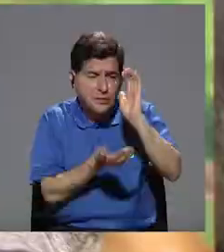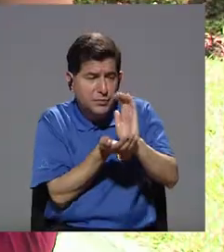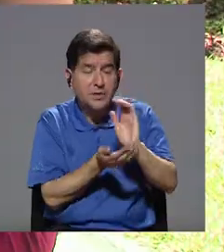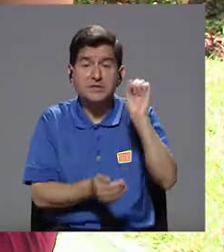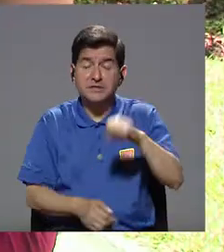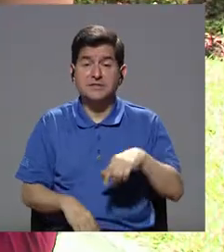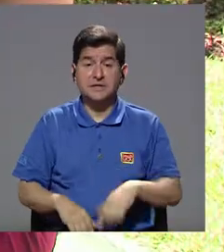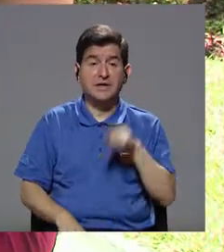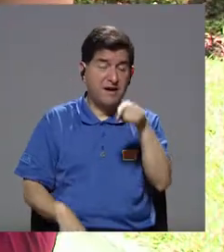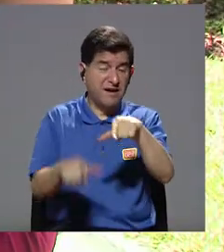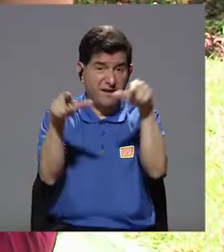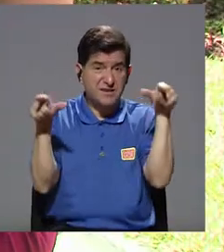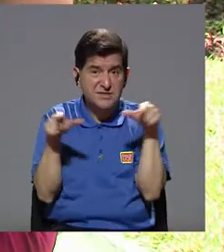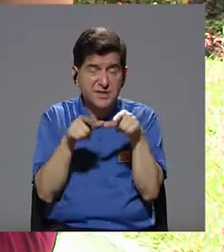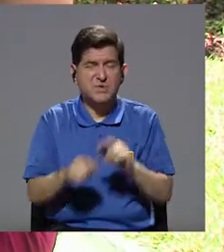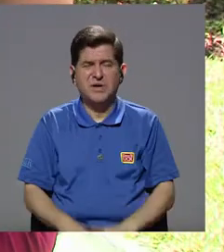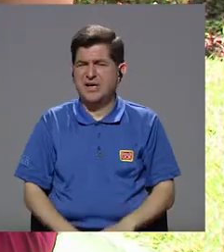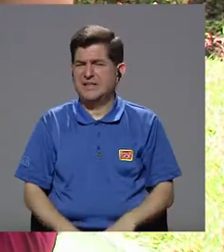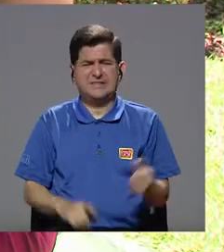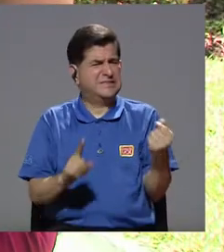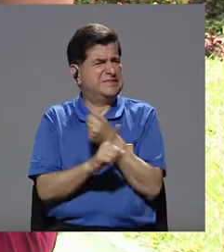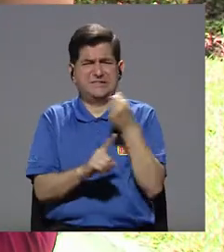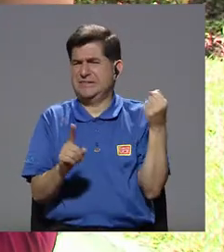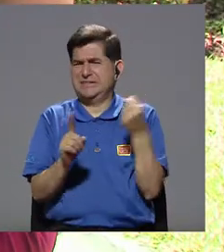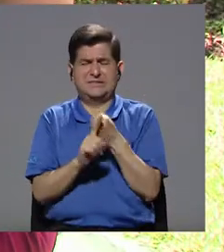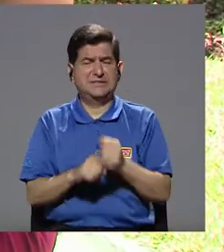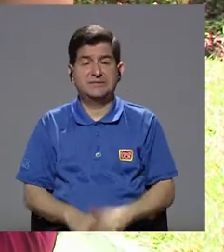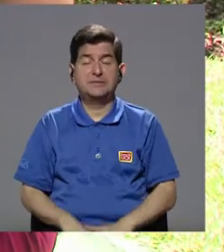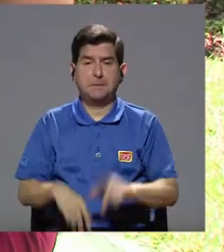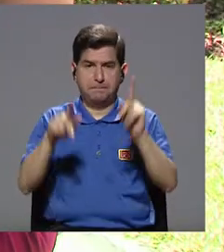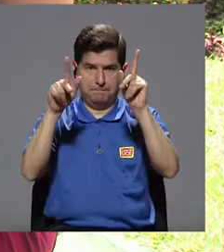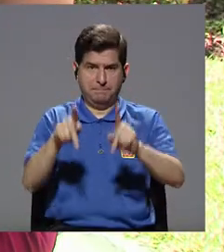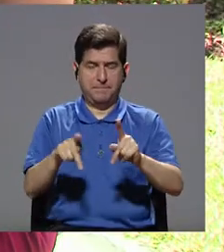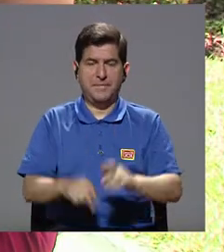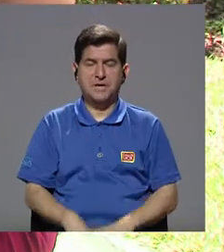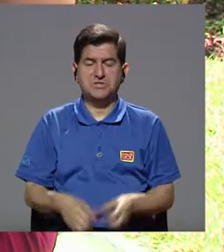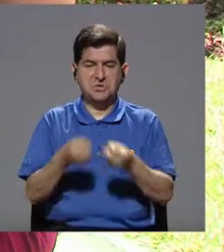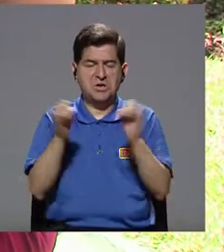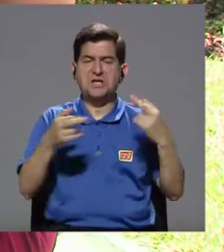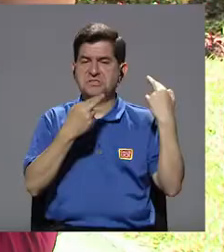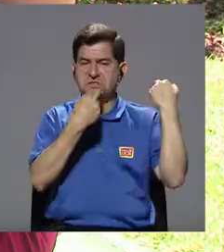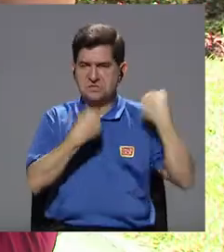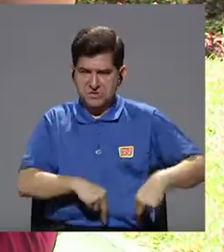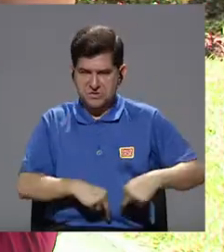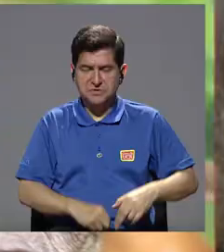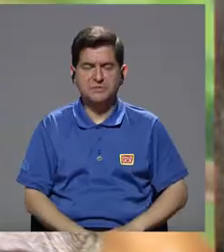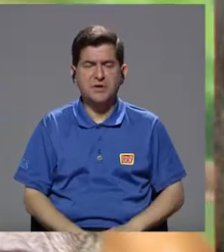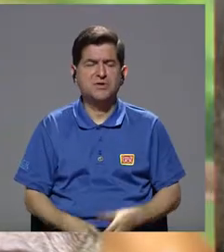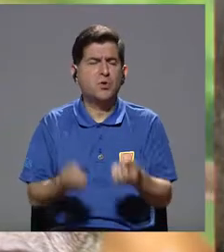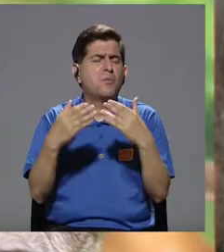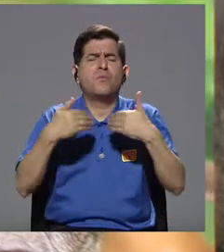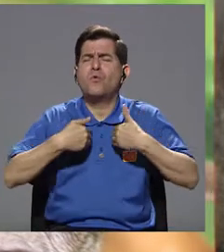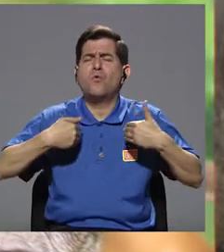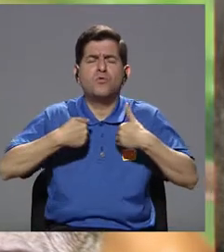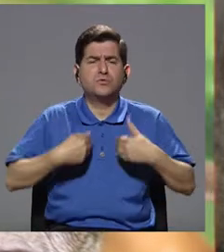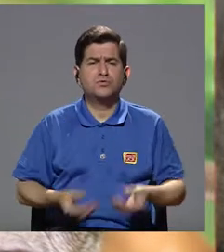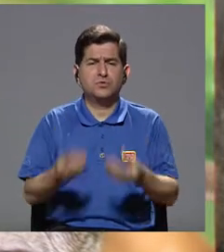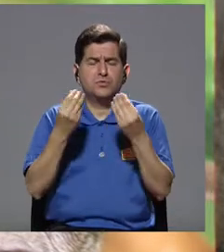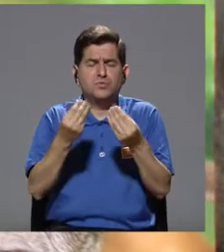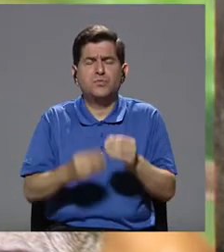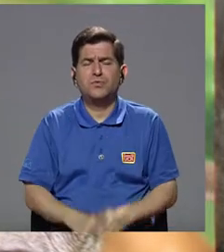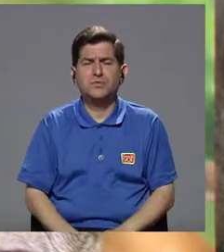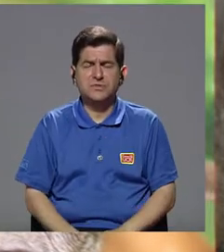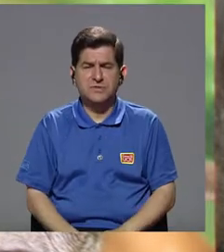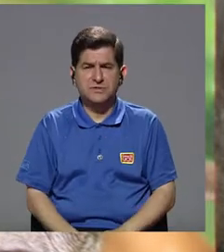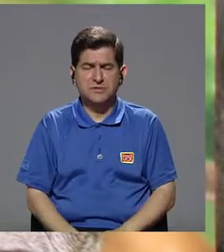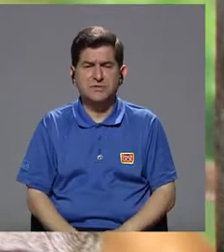Sí, las fábricas de cachorros, pues, es algo muy cruel. Básicamente es una persona, pues, inescrupulosa, que tiene muchos animales, que tiene muchas hembras